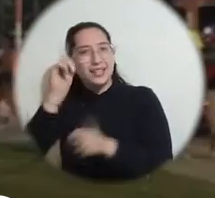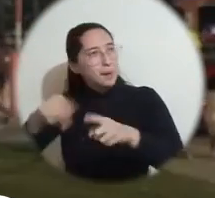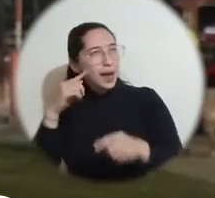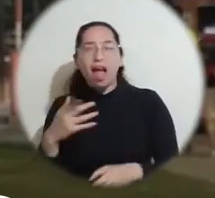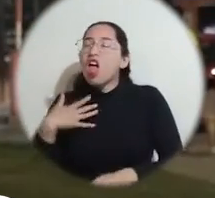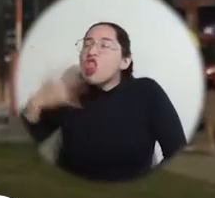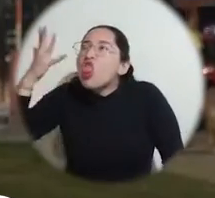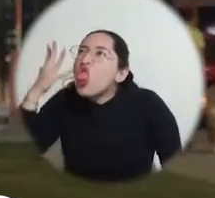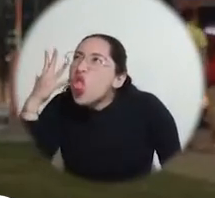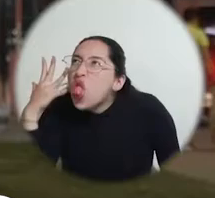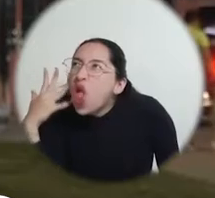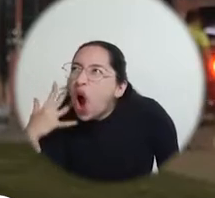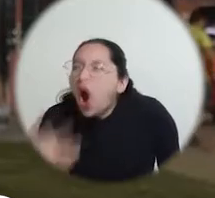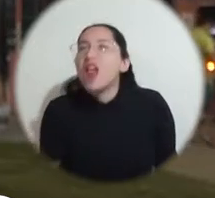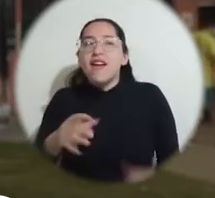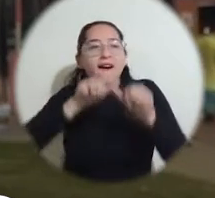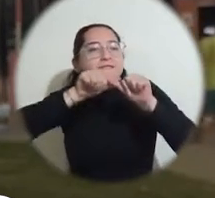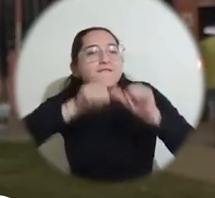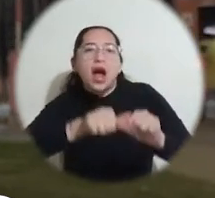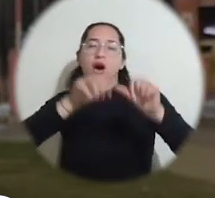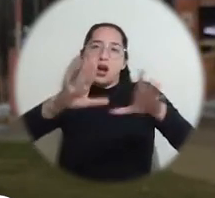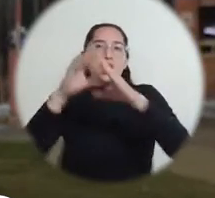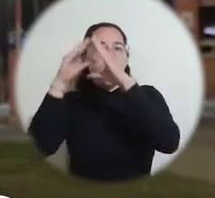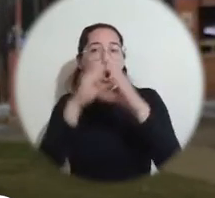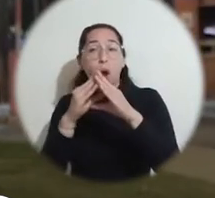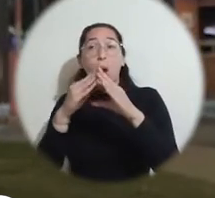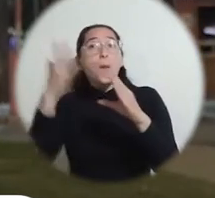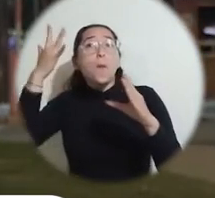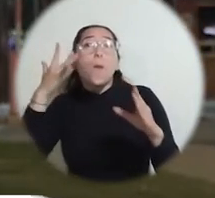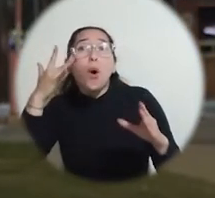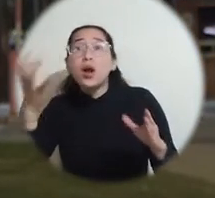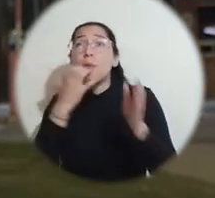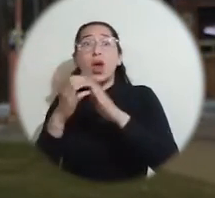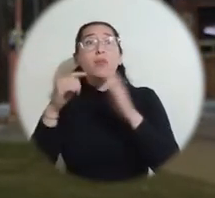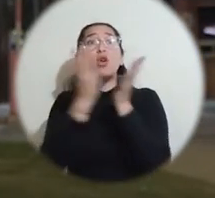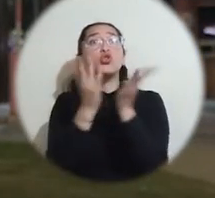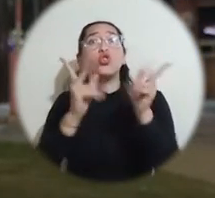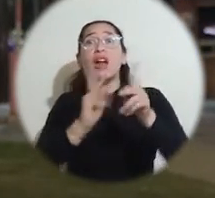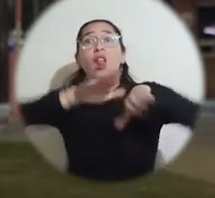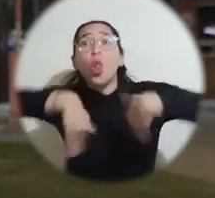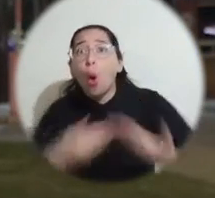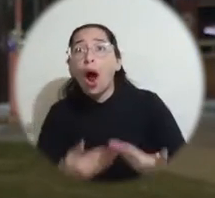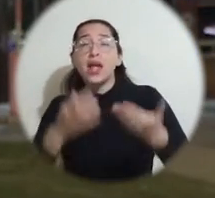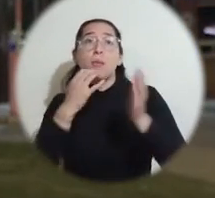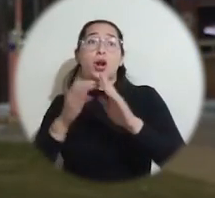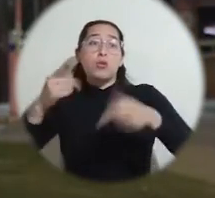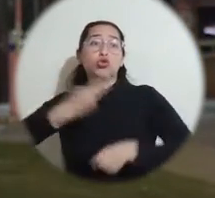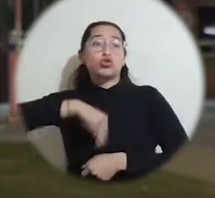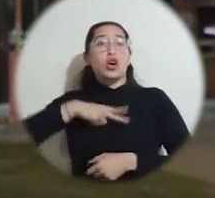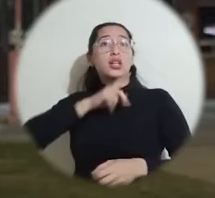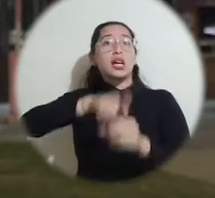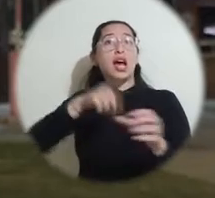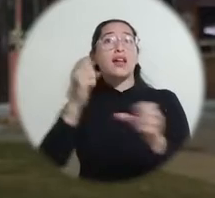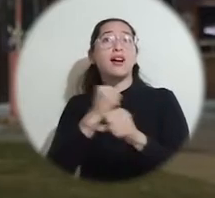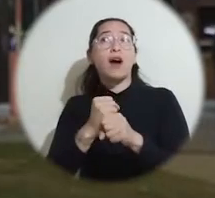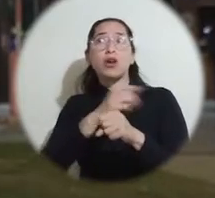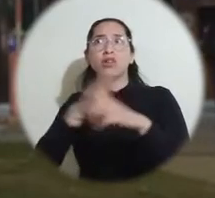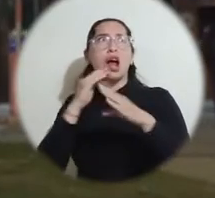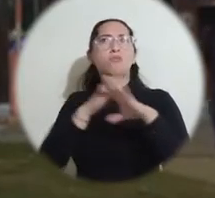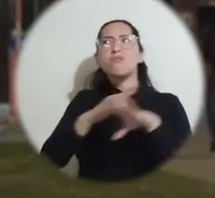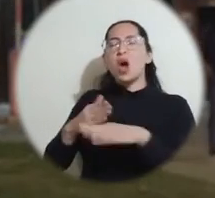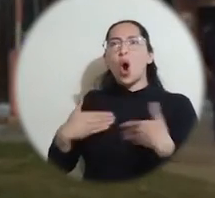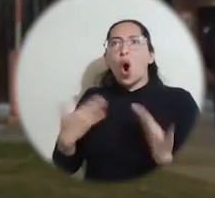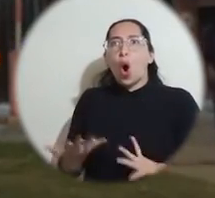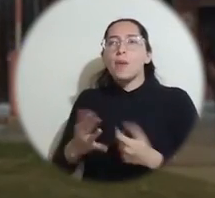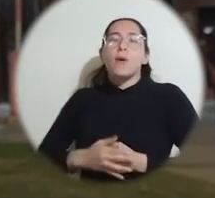universidad y que el CAI sea instalado las 24 horas, los 365 días del año porque las comunidades que estamos al daño de la universidad,